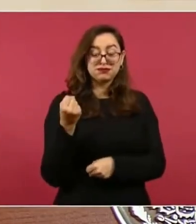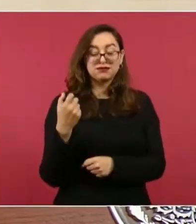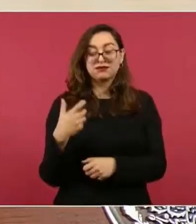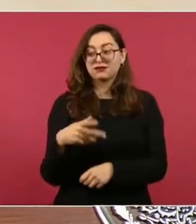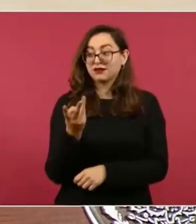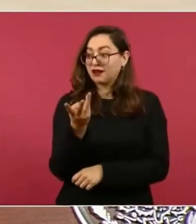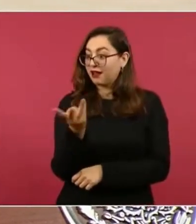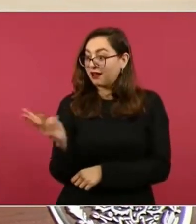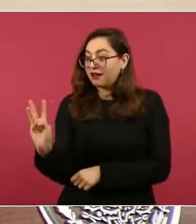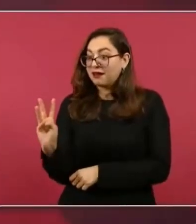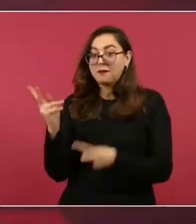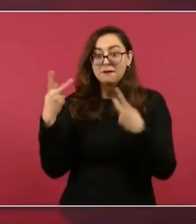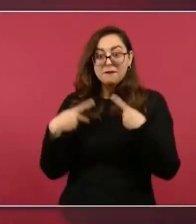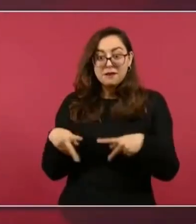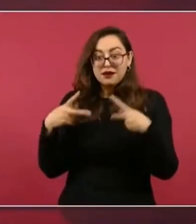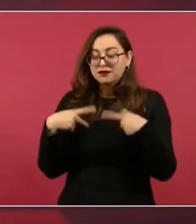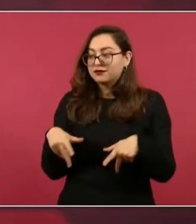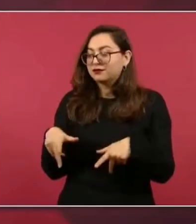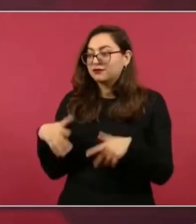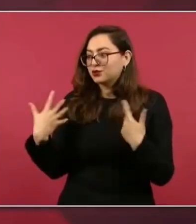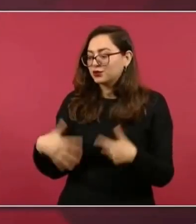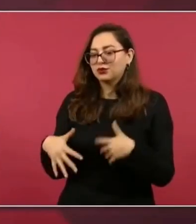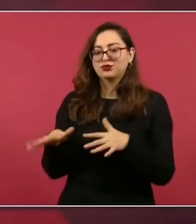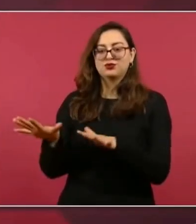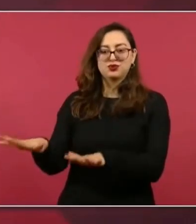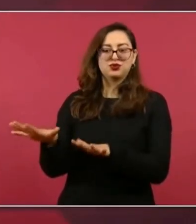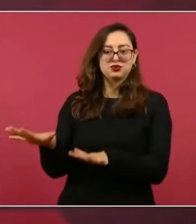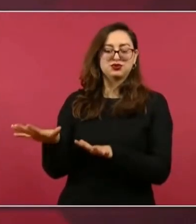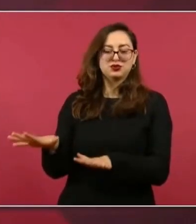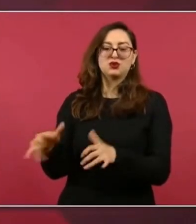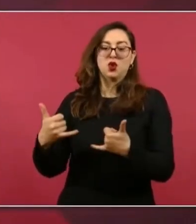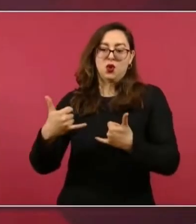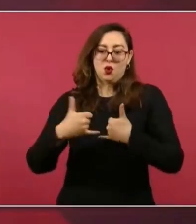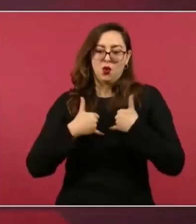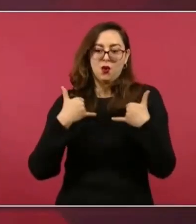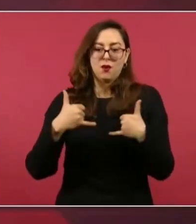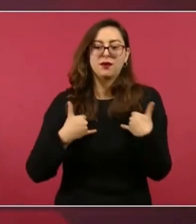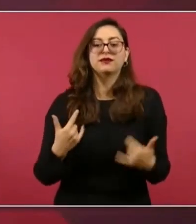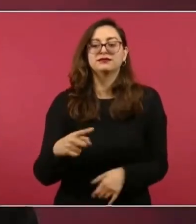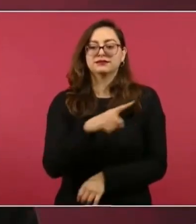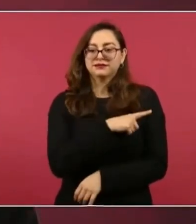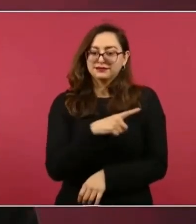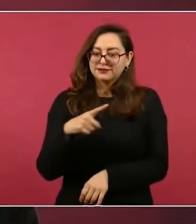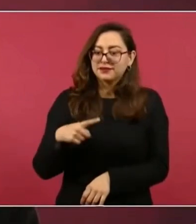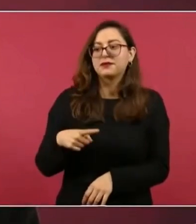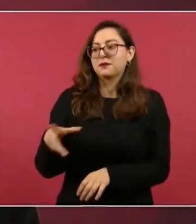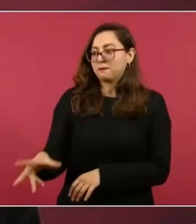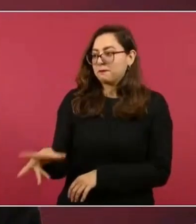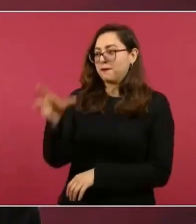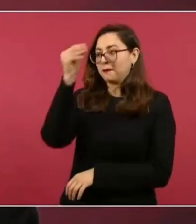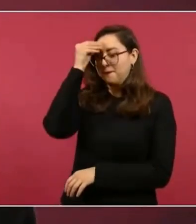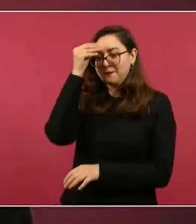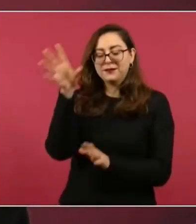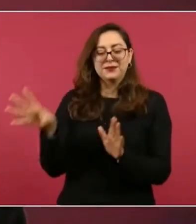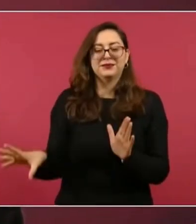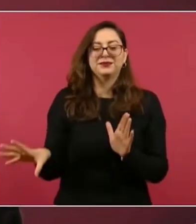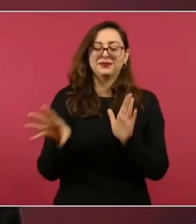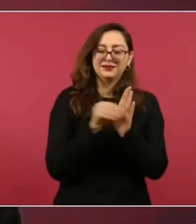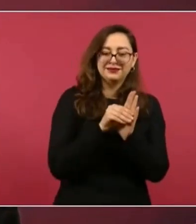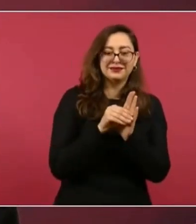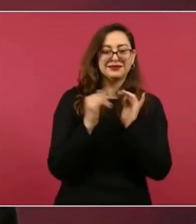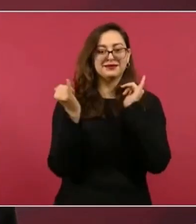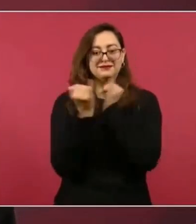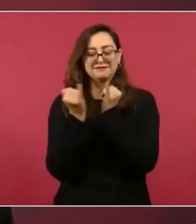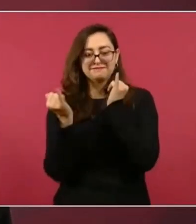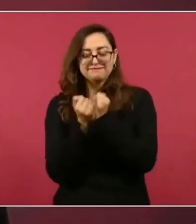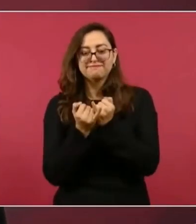son un ejemplo a seguir para los jóvenes, como los